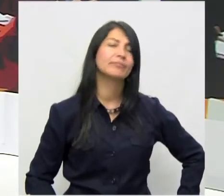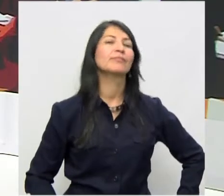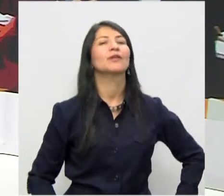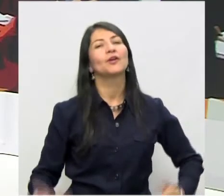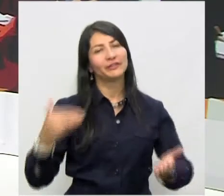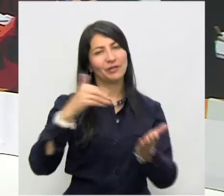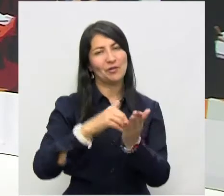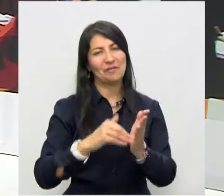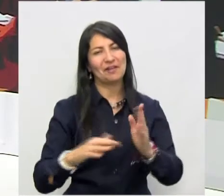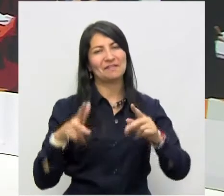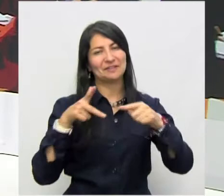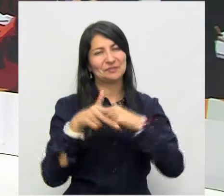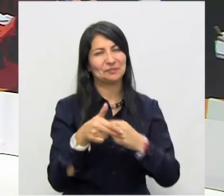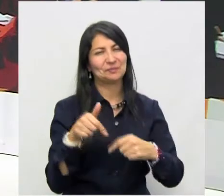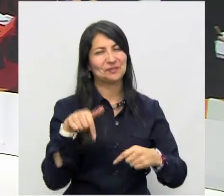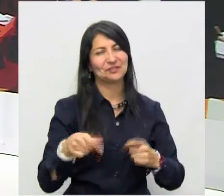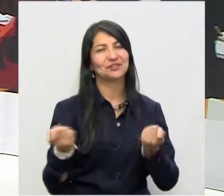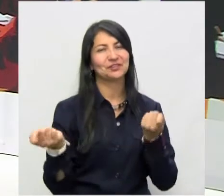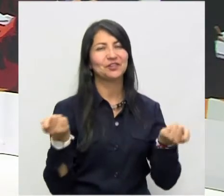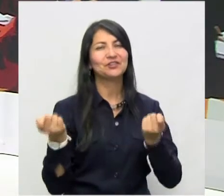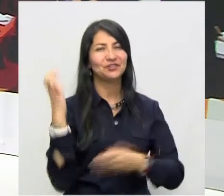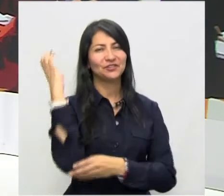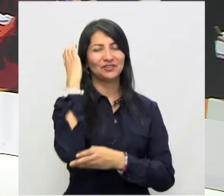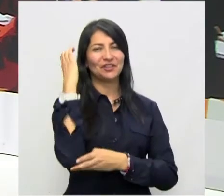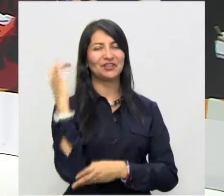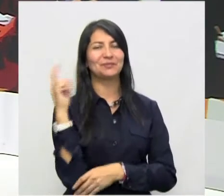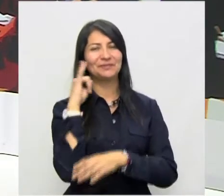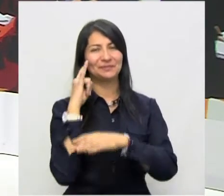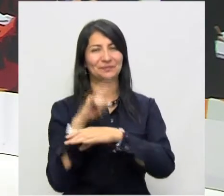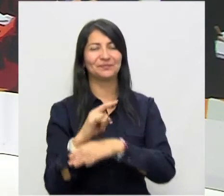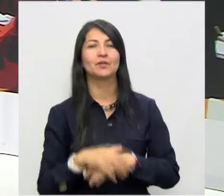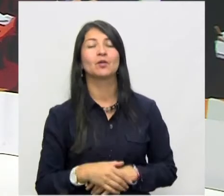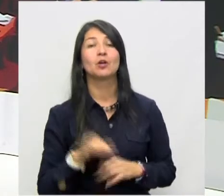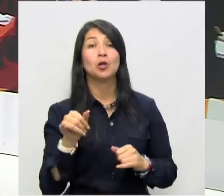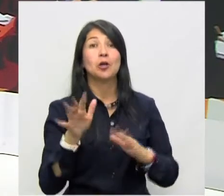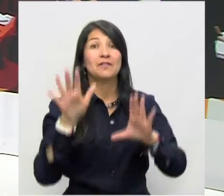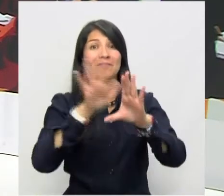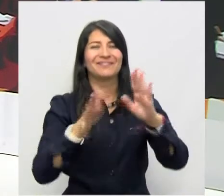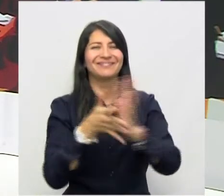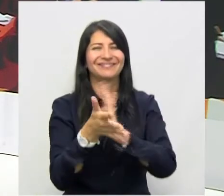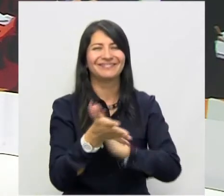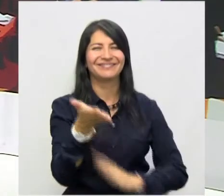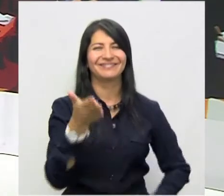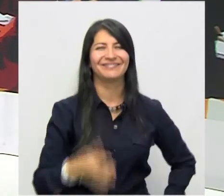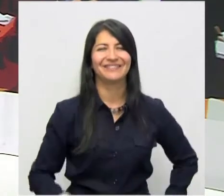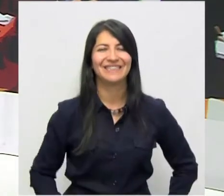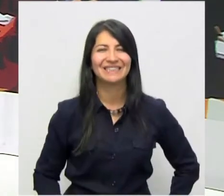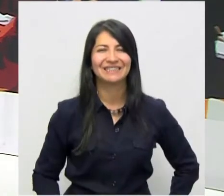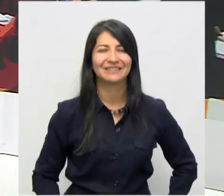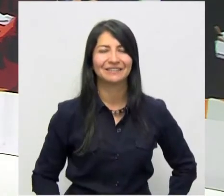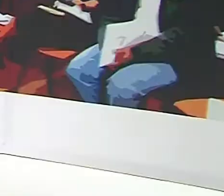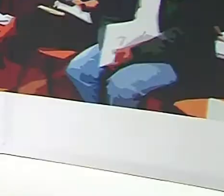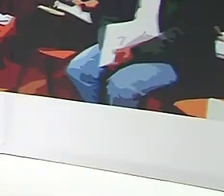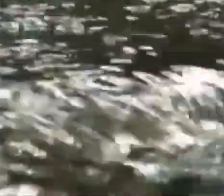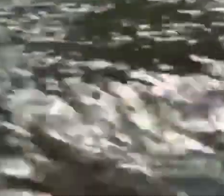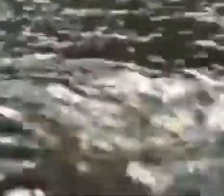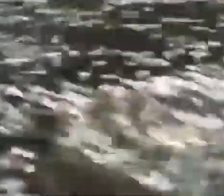Hacemos una nueva pausa en Colombia Tiene Control, los dejamos con nuestro clip informativo y enseguida estaremos de vuelta.